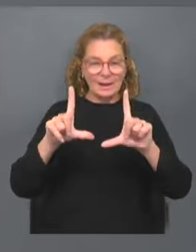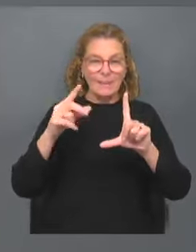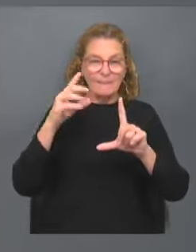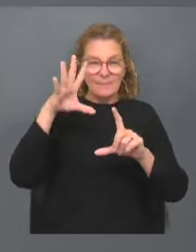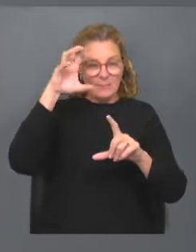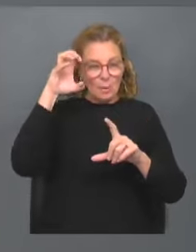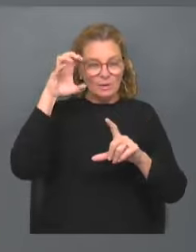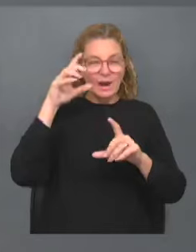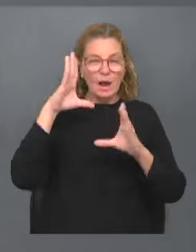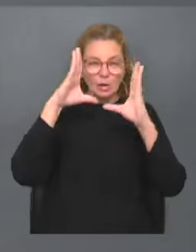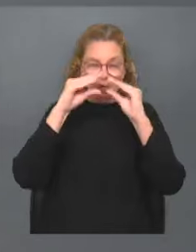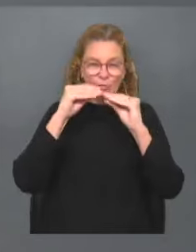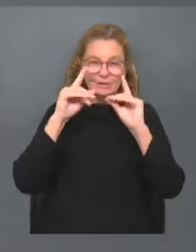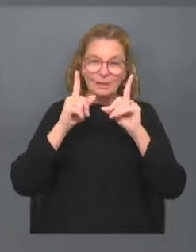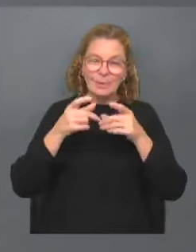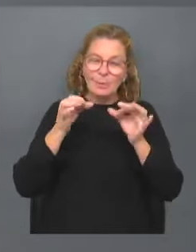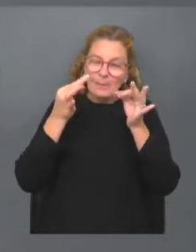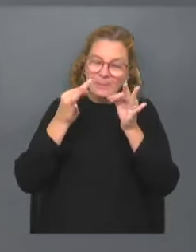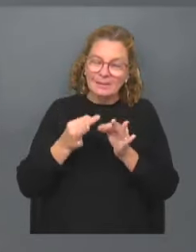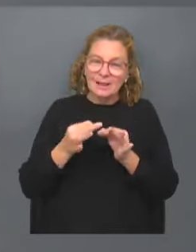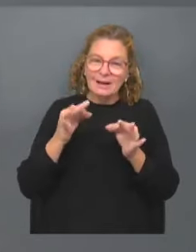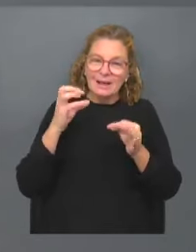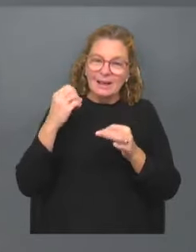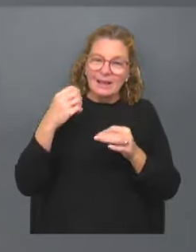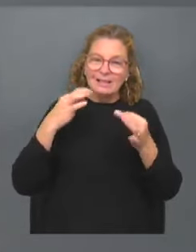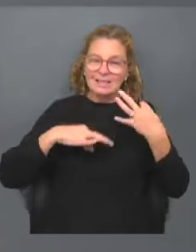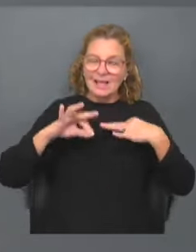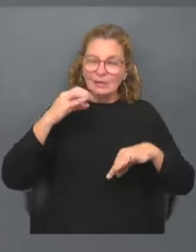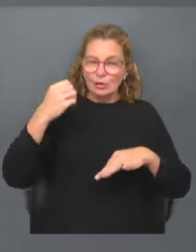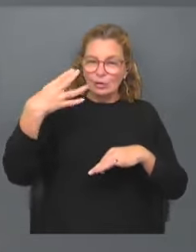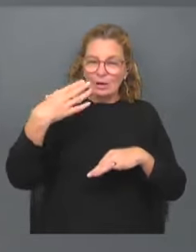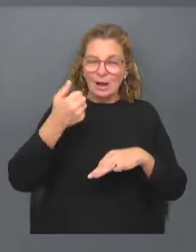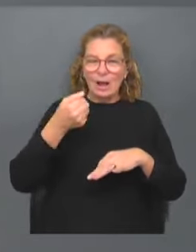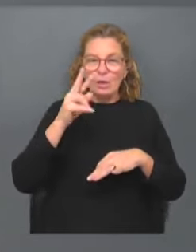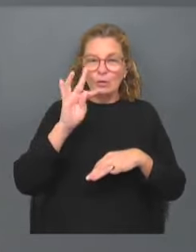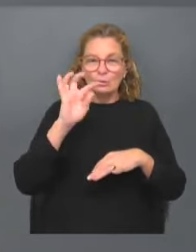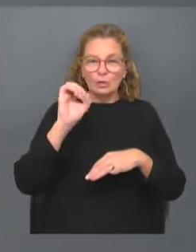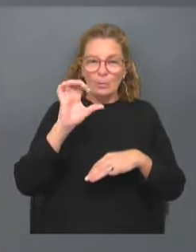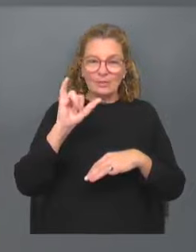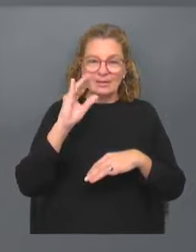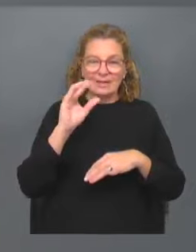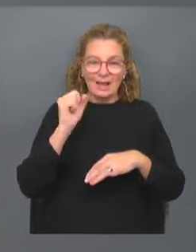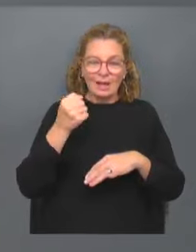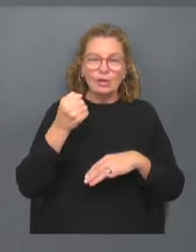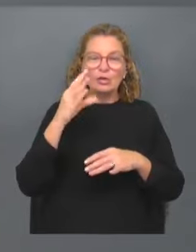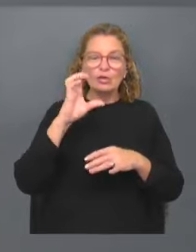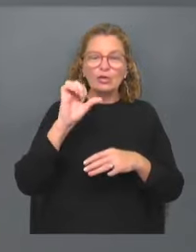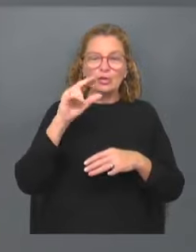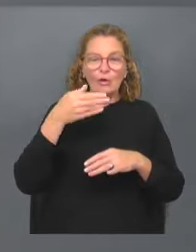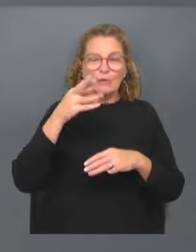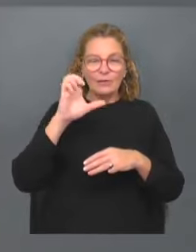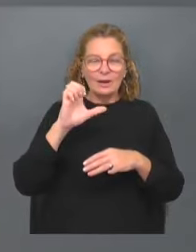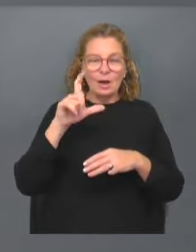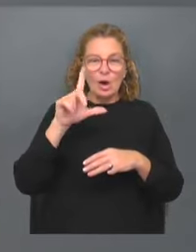Y anoche, también fue una noche muy especial porque se estrenó en el Teatro Solís la obra Autopsia sobre lo impune, que recrea lo sucedido aquel